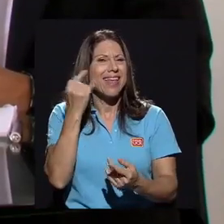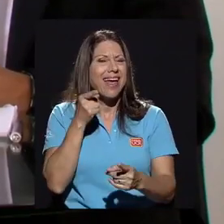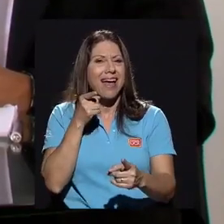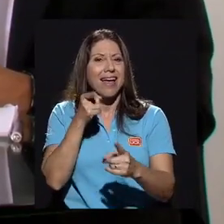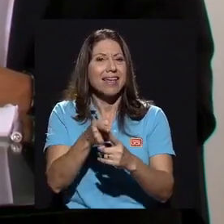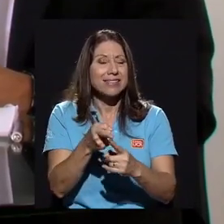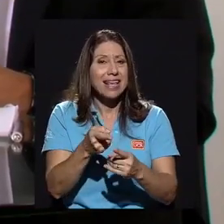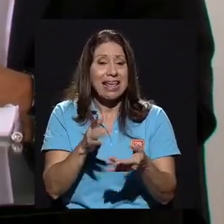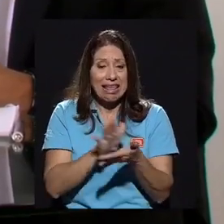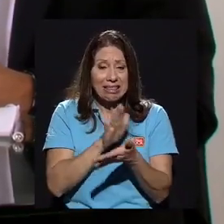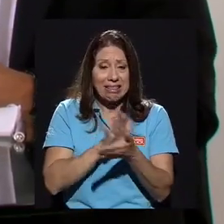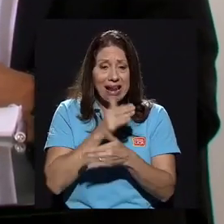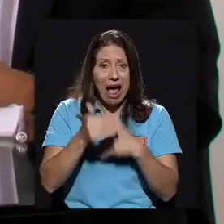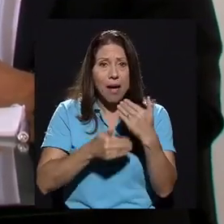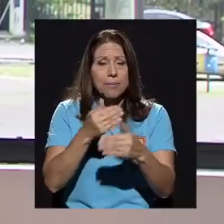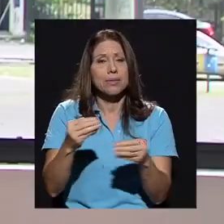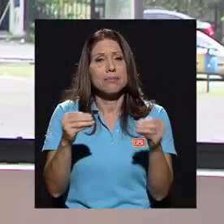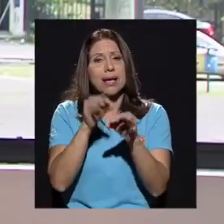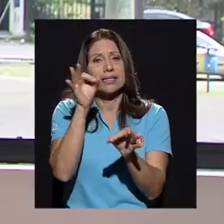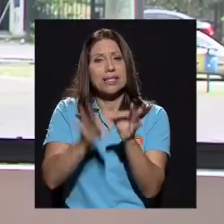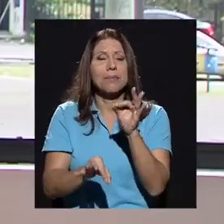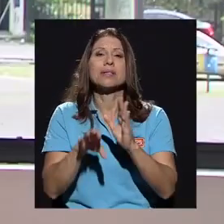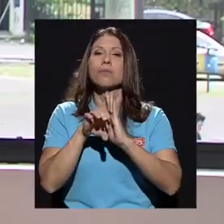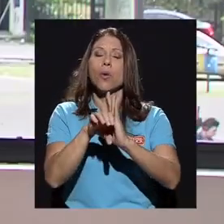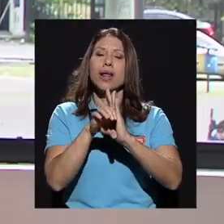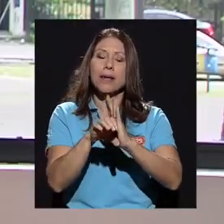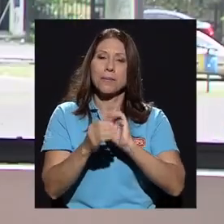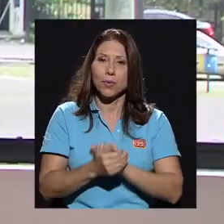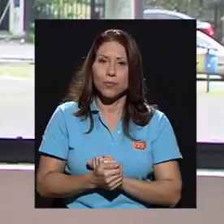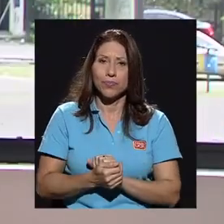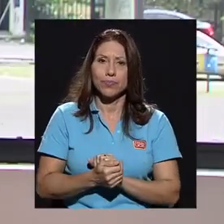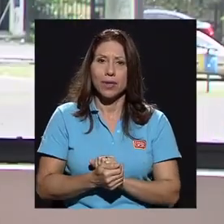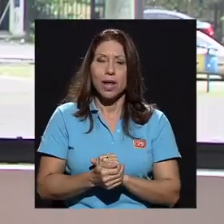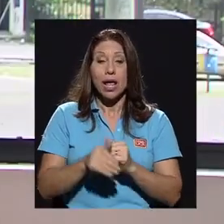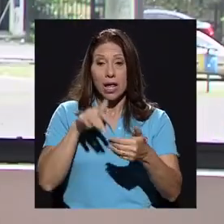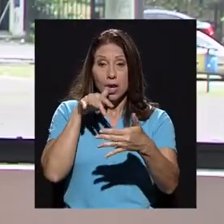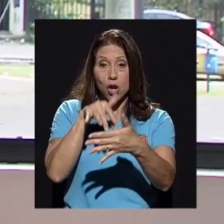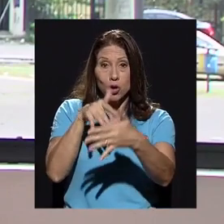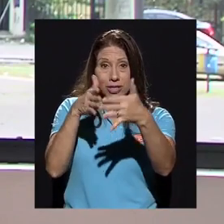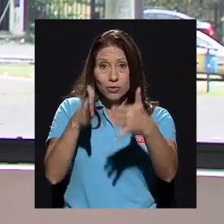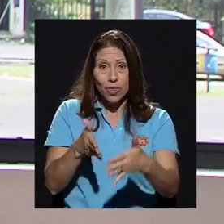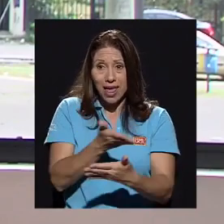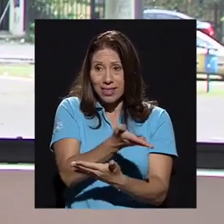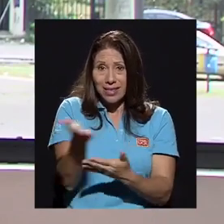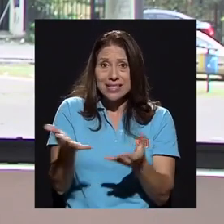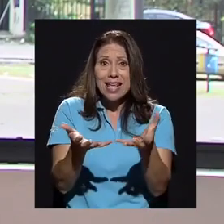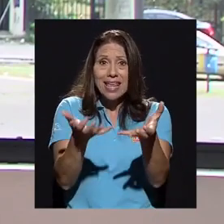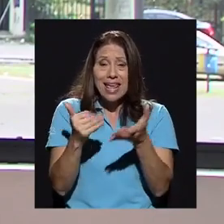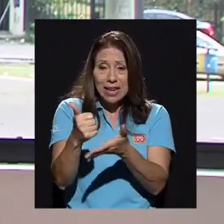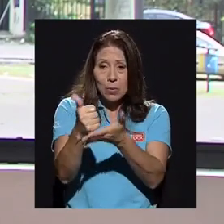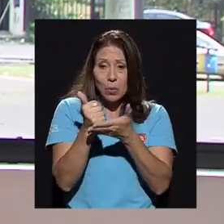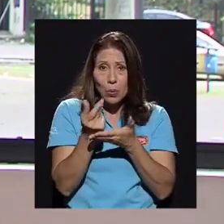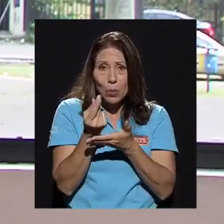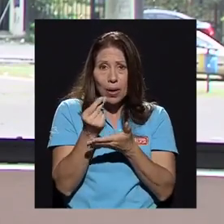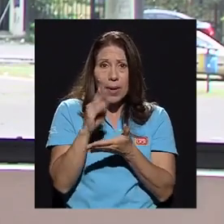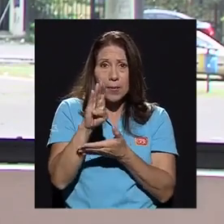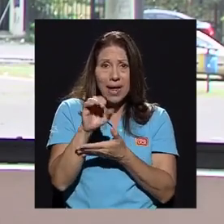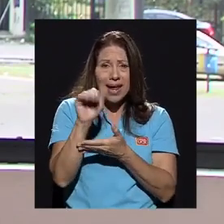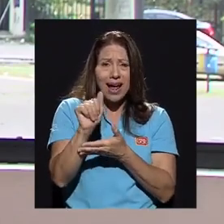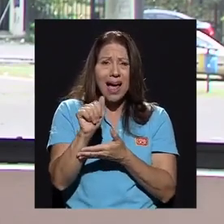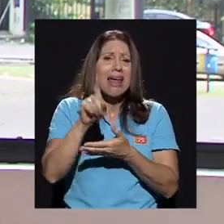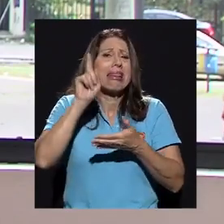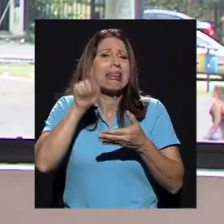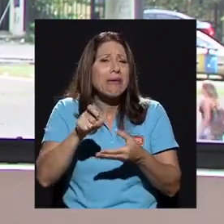los trámites sean mucho más simples. Por ejemplo, los estudiantes, para poder obtener una beca, tienen que entregar